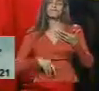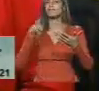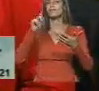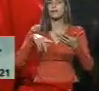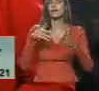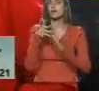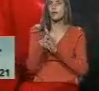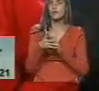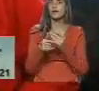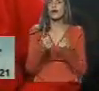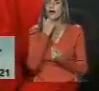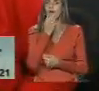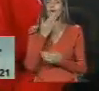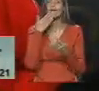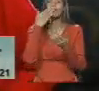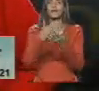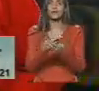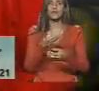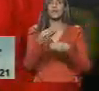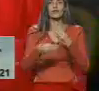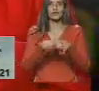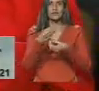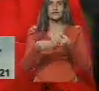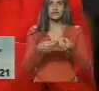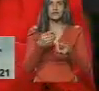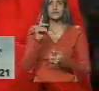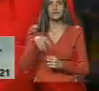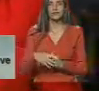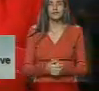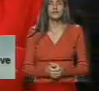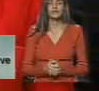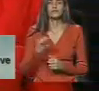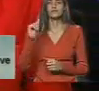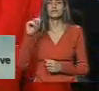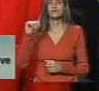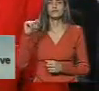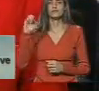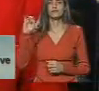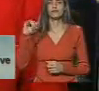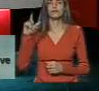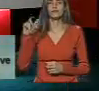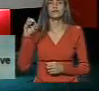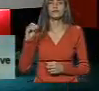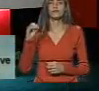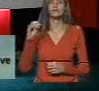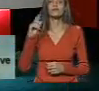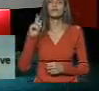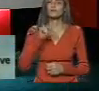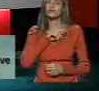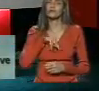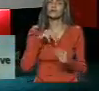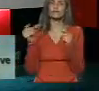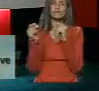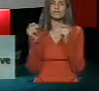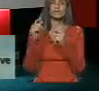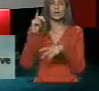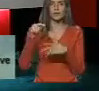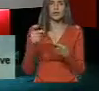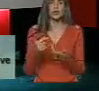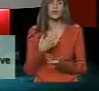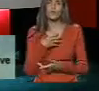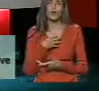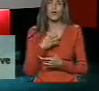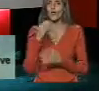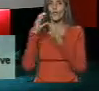de el planteamiento que nos ha dejado consuelo y que vamos a debatir. No se ha